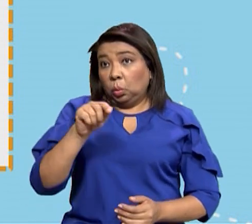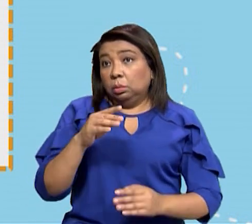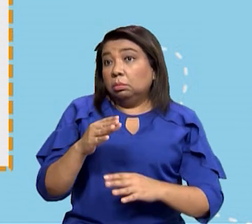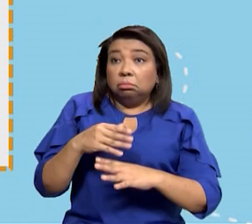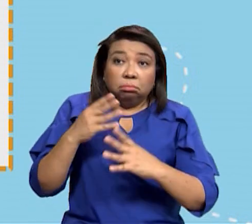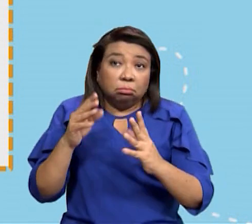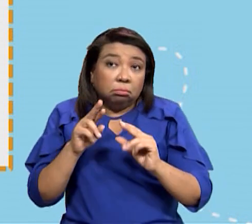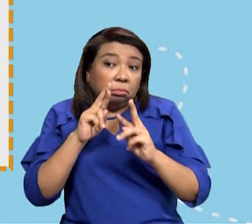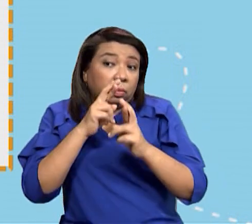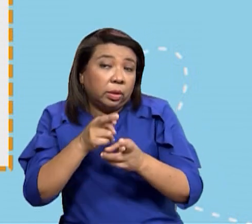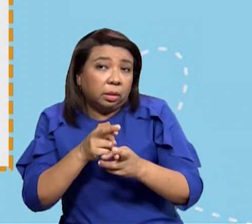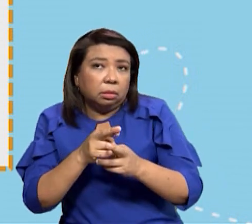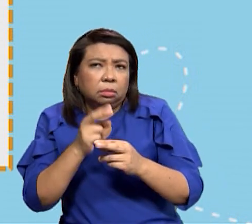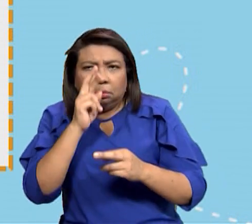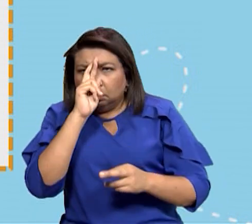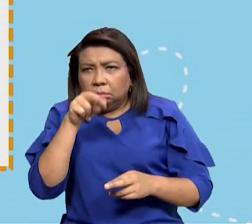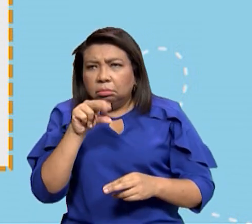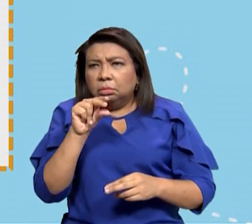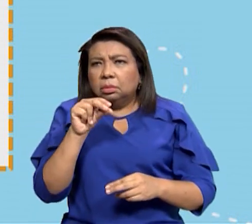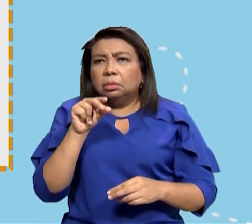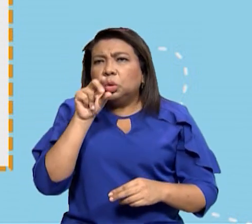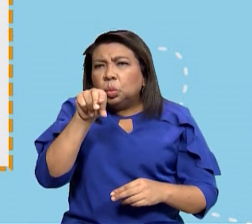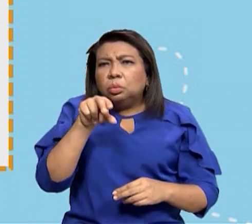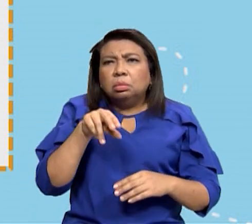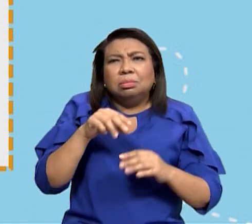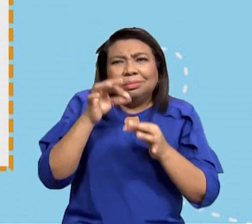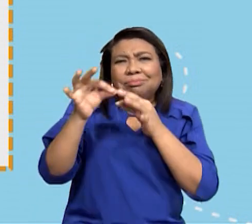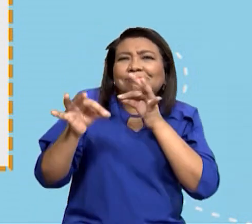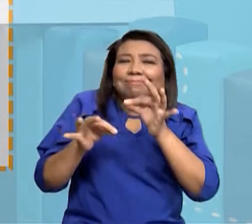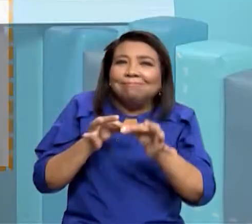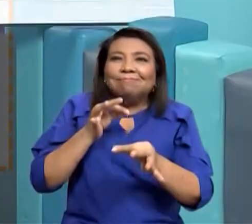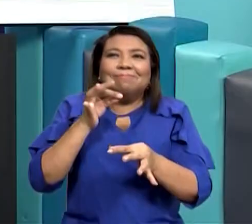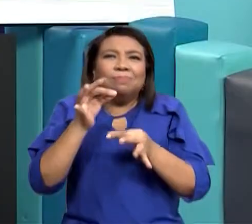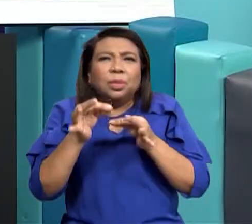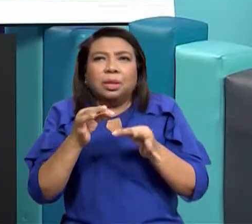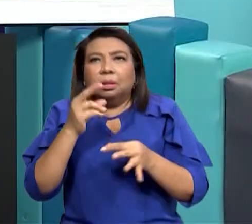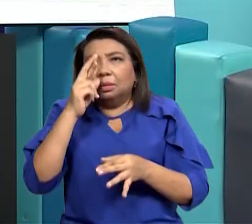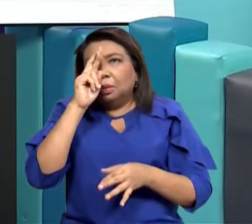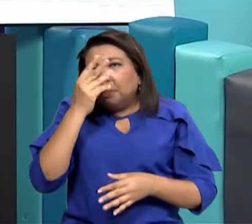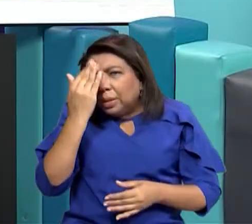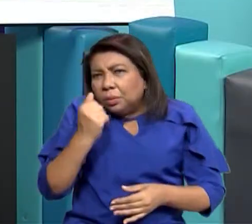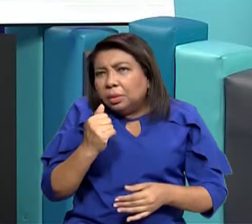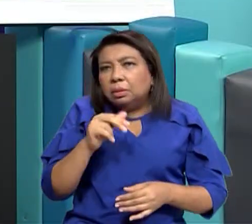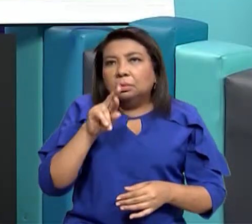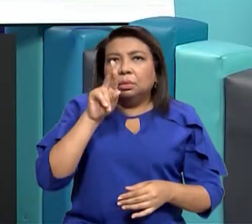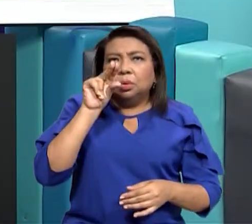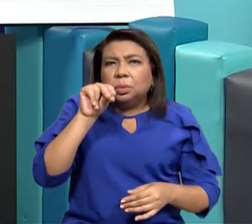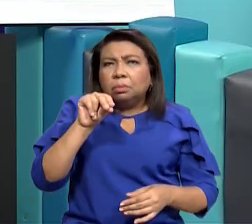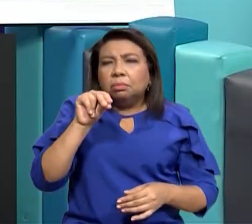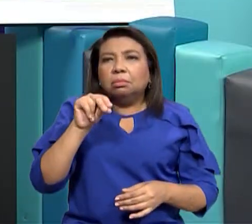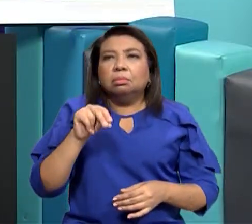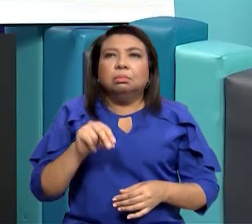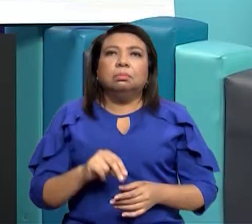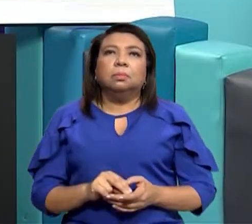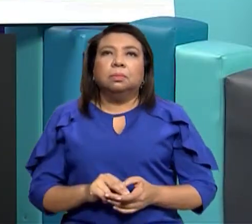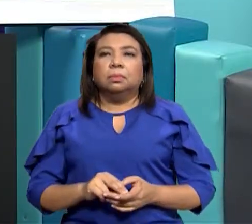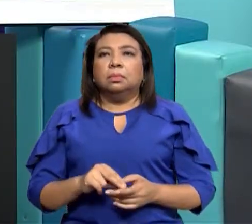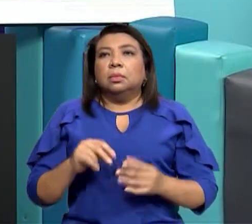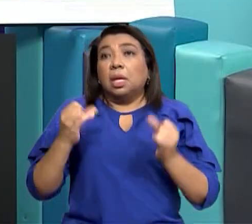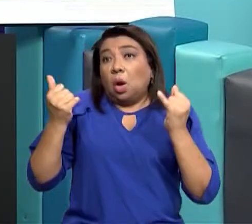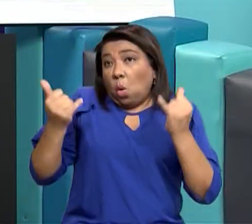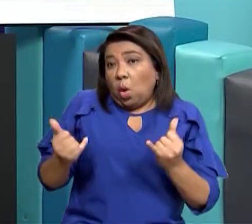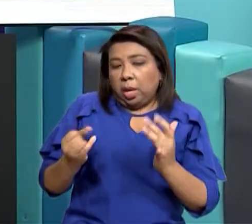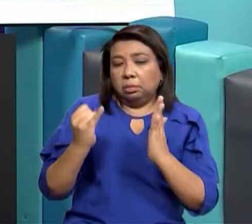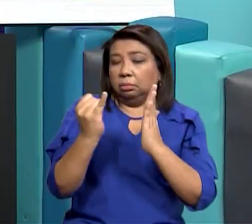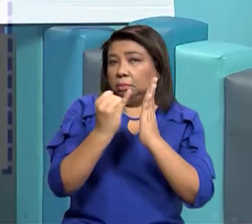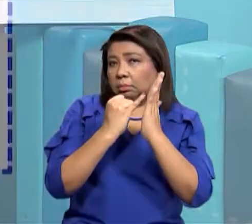a decir el por qué no ok correcto porque hay una que si vas a contestar que no y aquí vamos